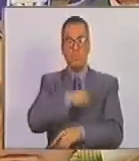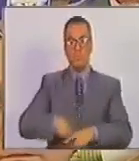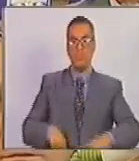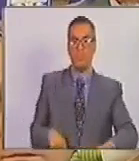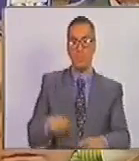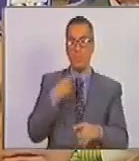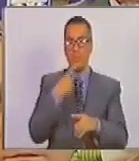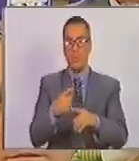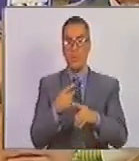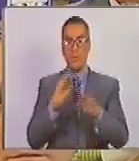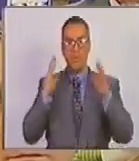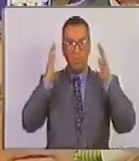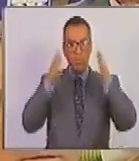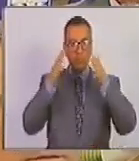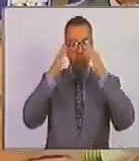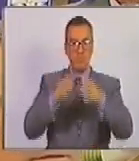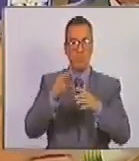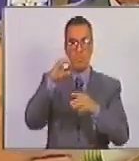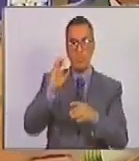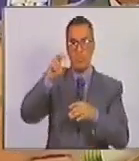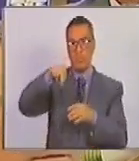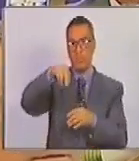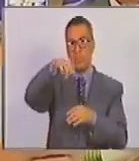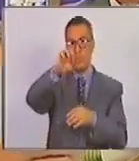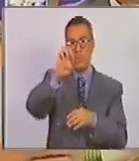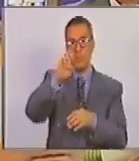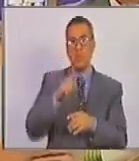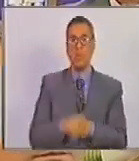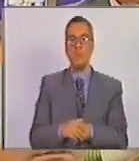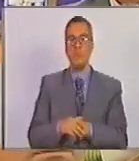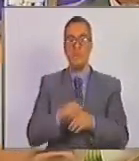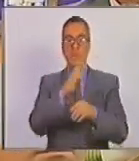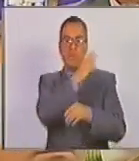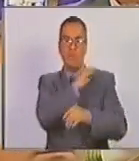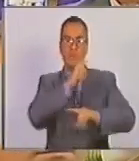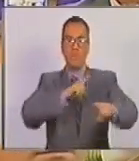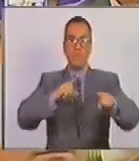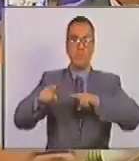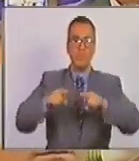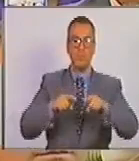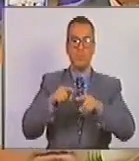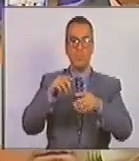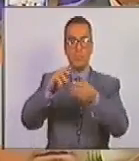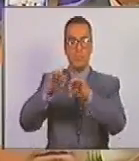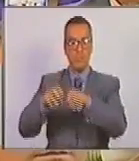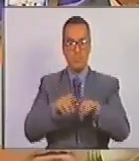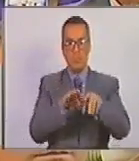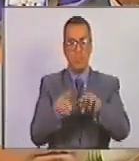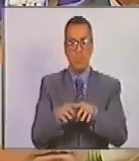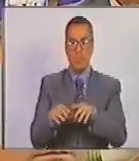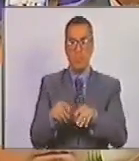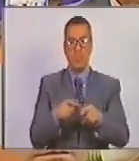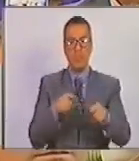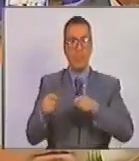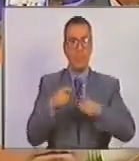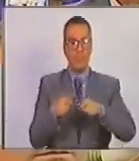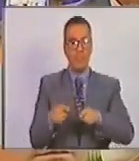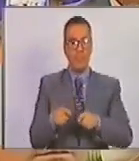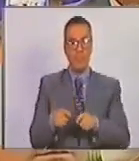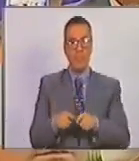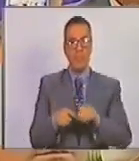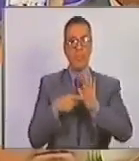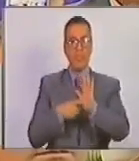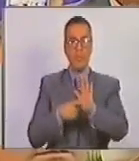de que se haga un exhorto al Consejo Nacional Electoral y que la dirección de registro y actualización se mueva y se